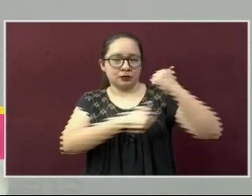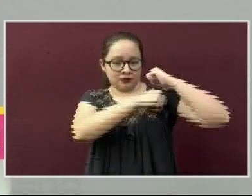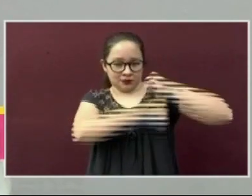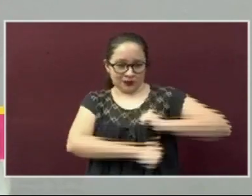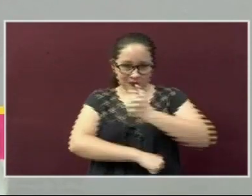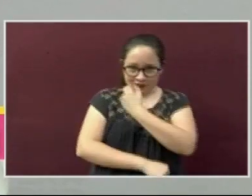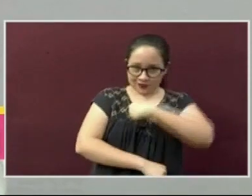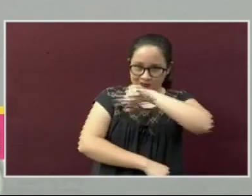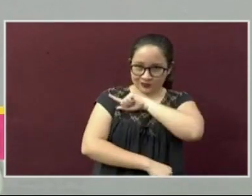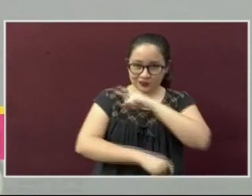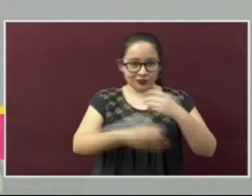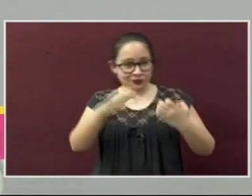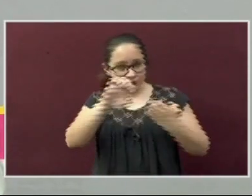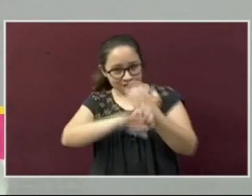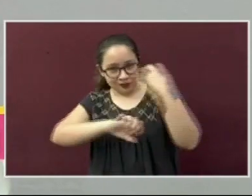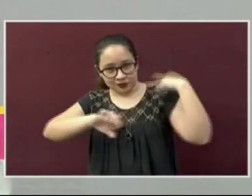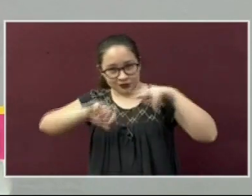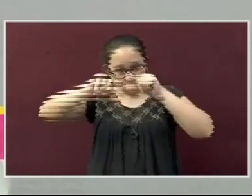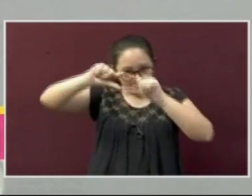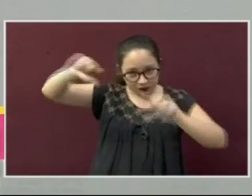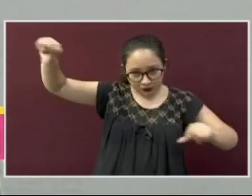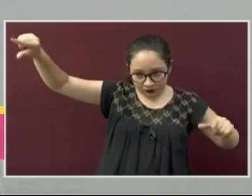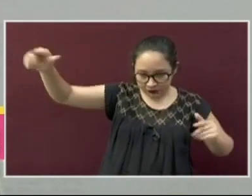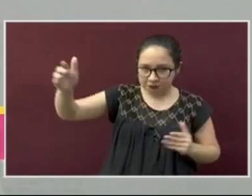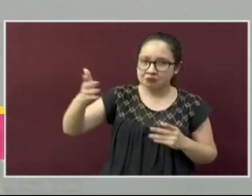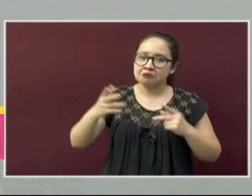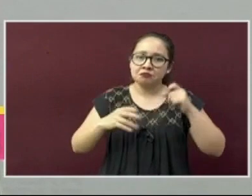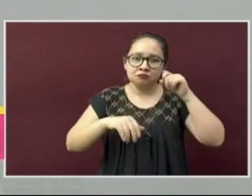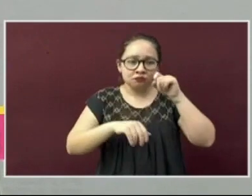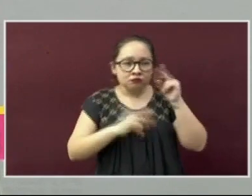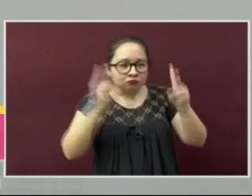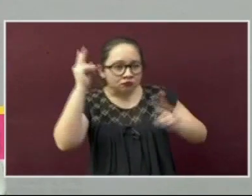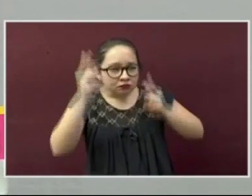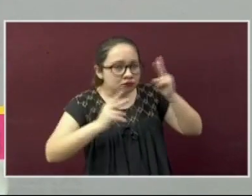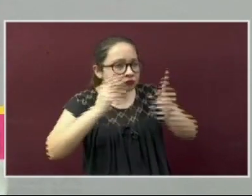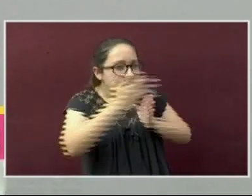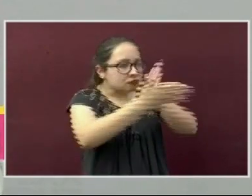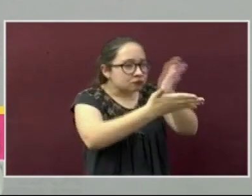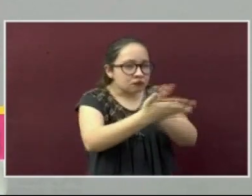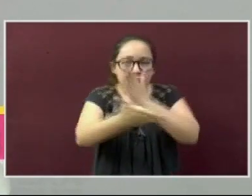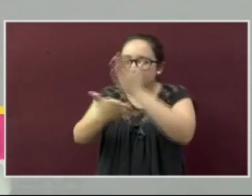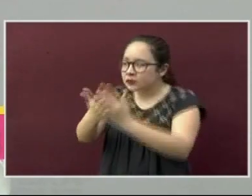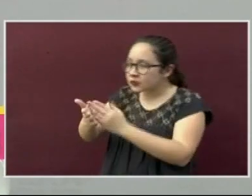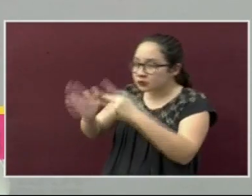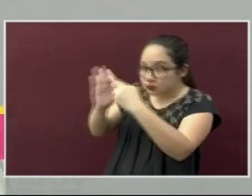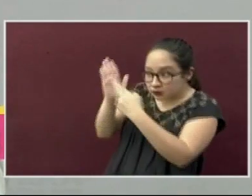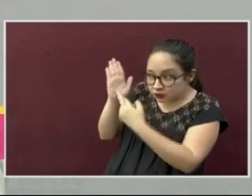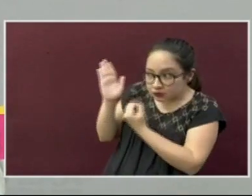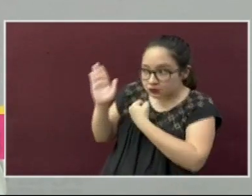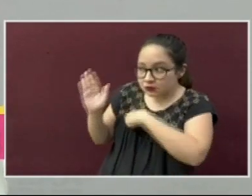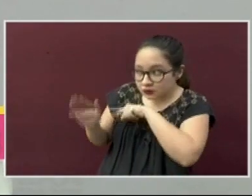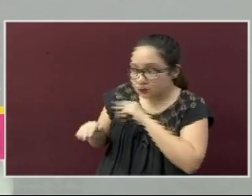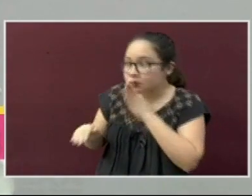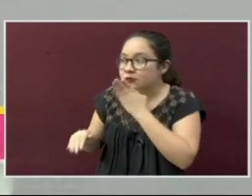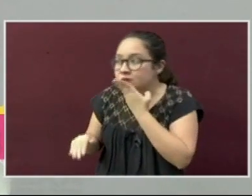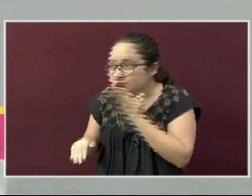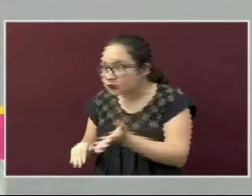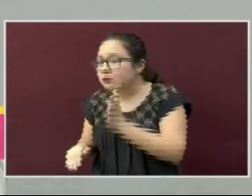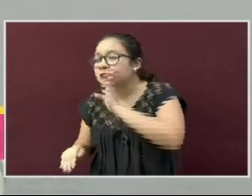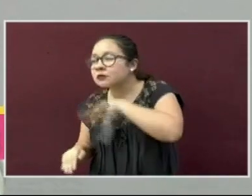en todo el estado se encuentra supervisando el cumplimiento de los protocolos sanitarios en